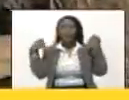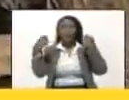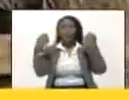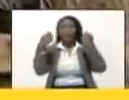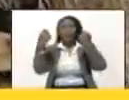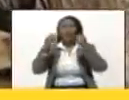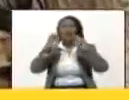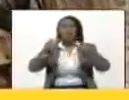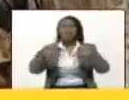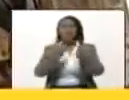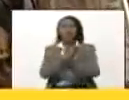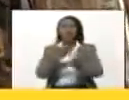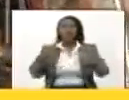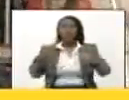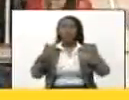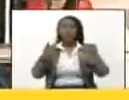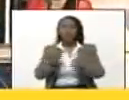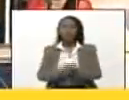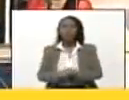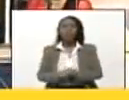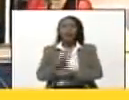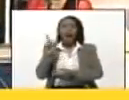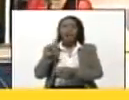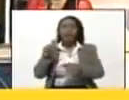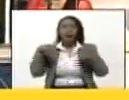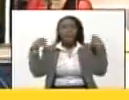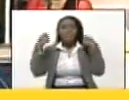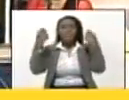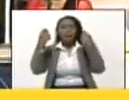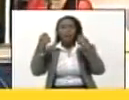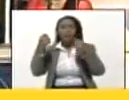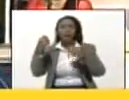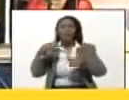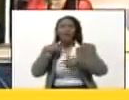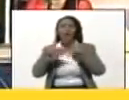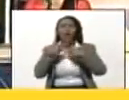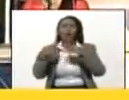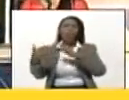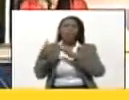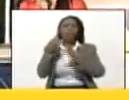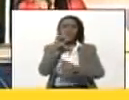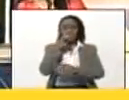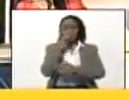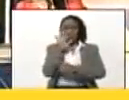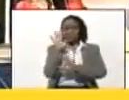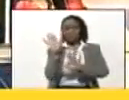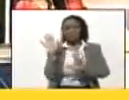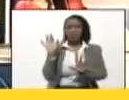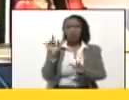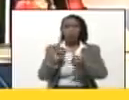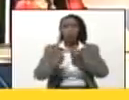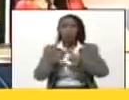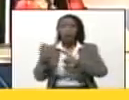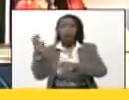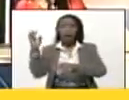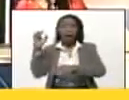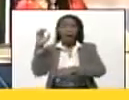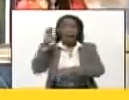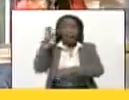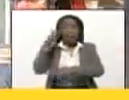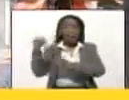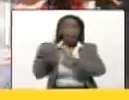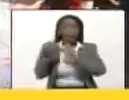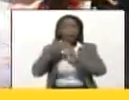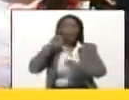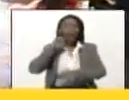neofascista esta campaña racista desde España y desde Europa contra la historia